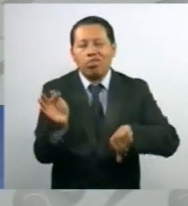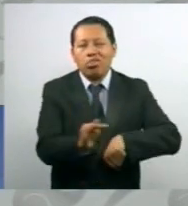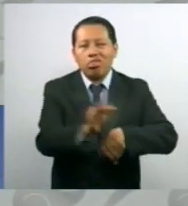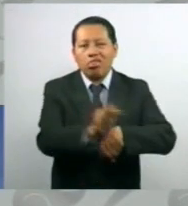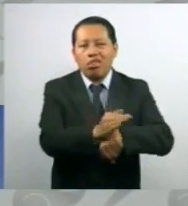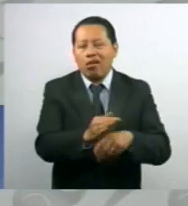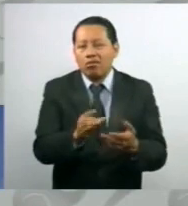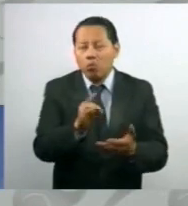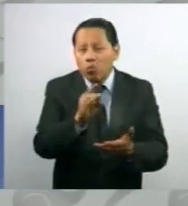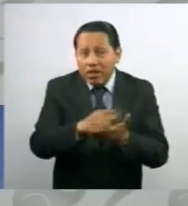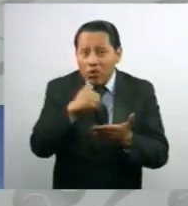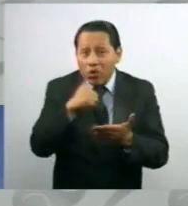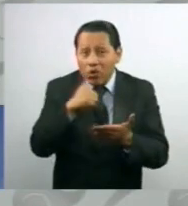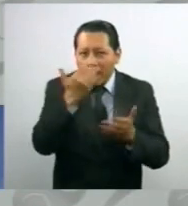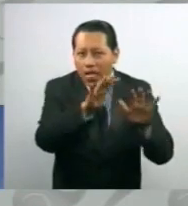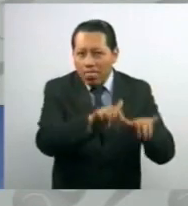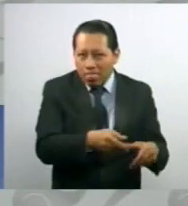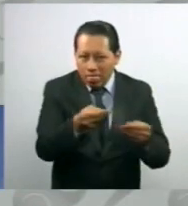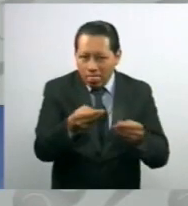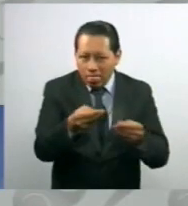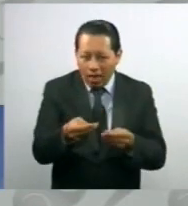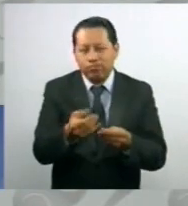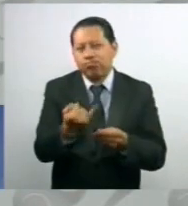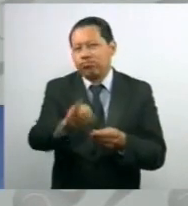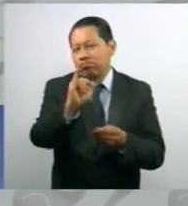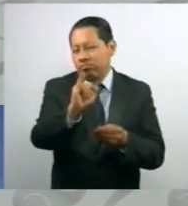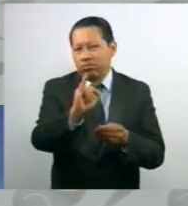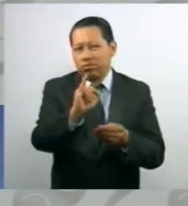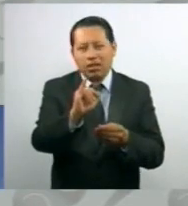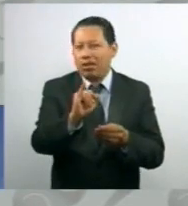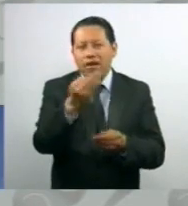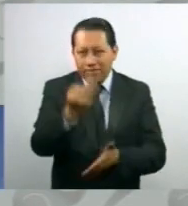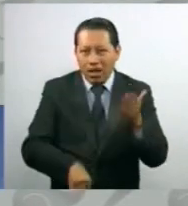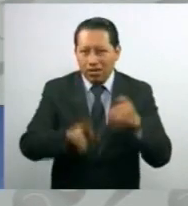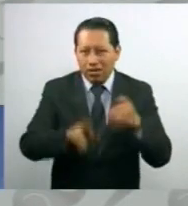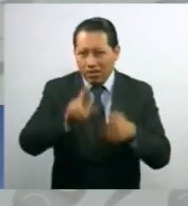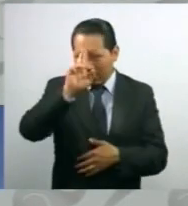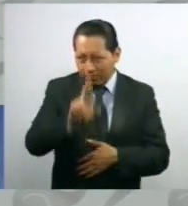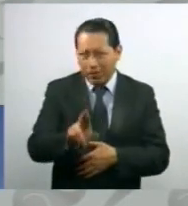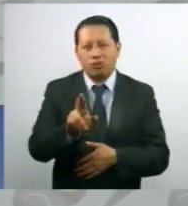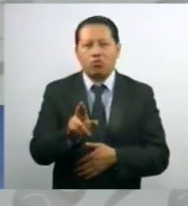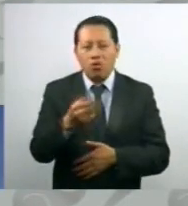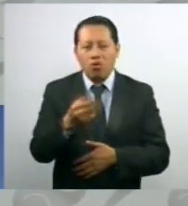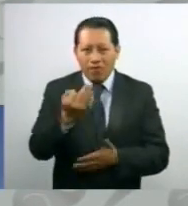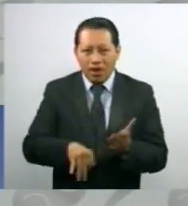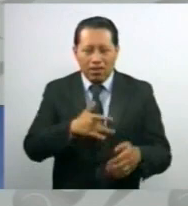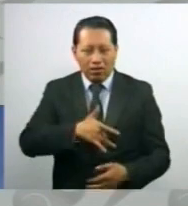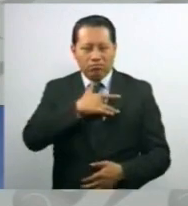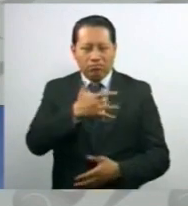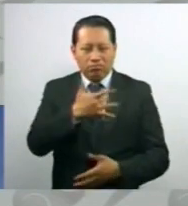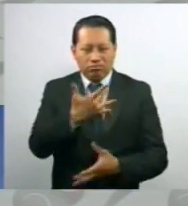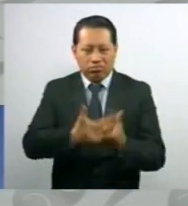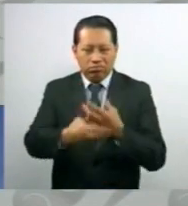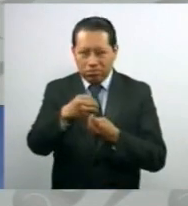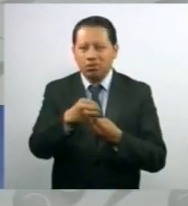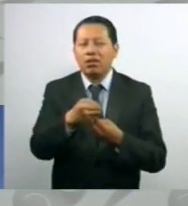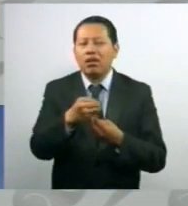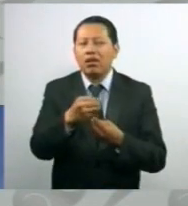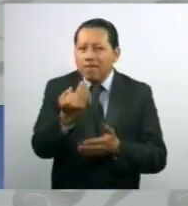un reporte por escrito. Es una falta de respeto. Es una falta de sensibilidad. Es una falta de